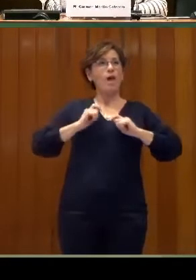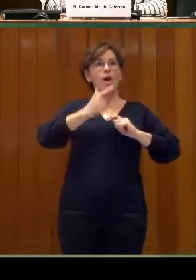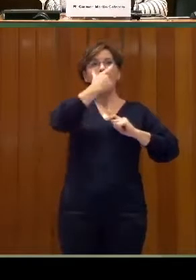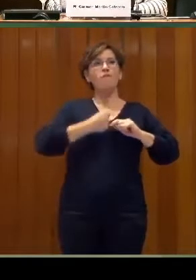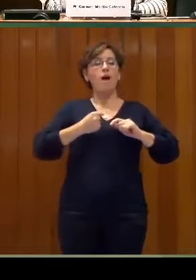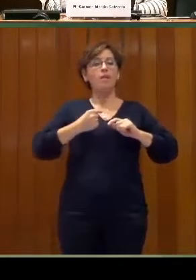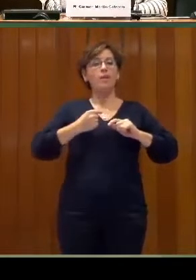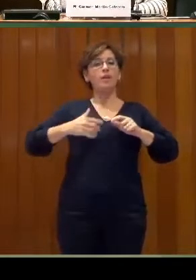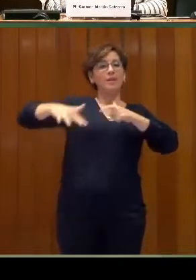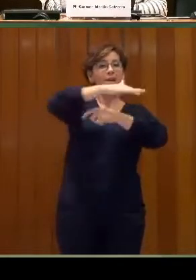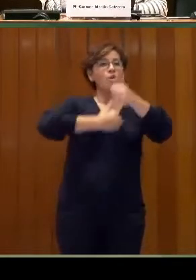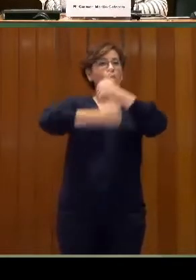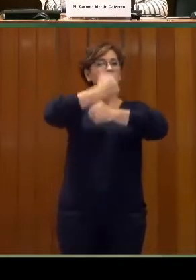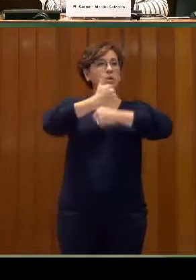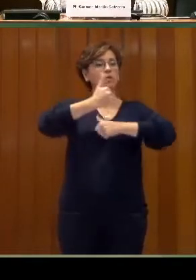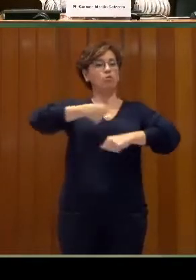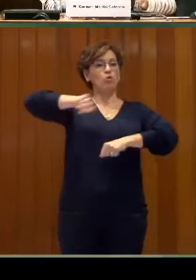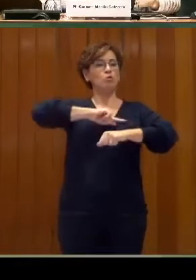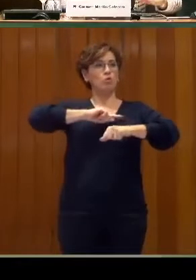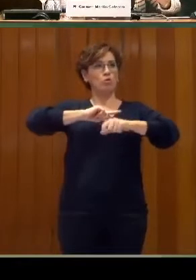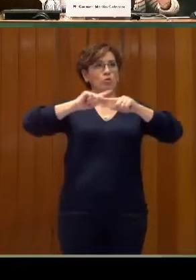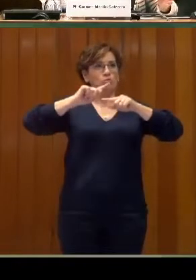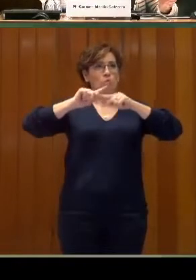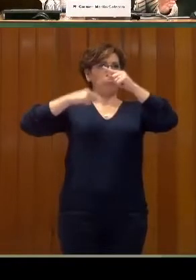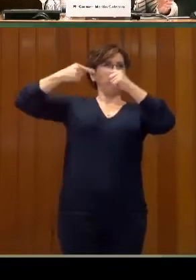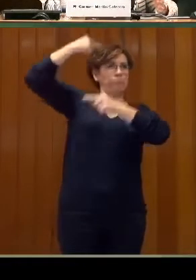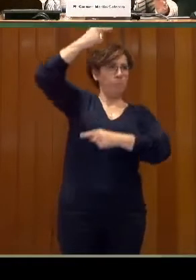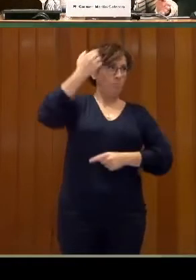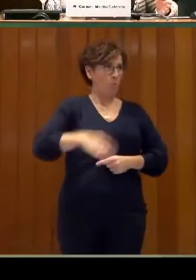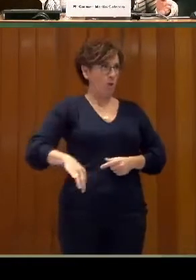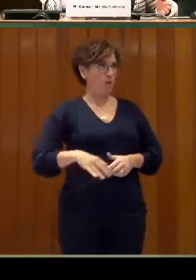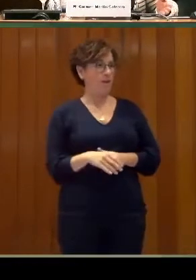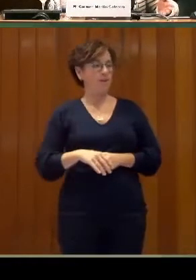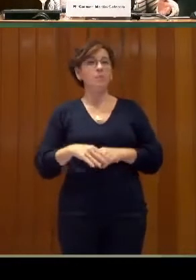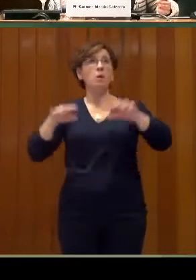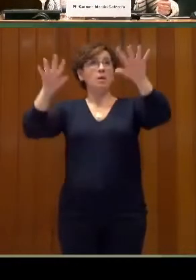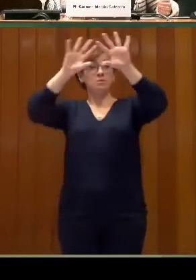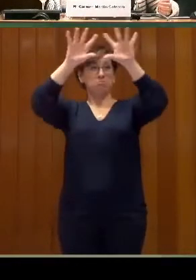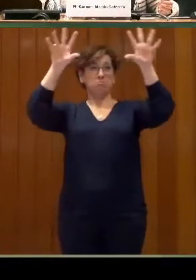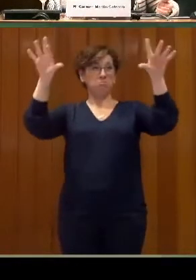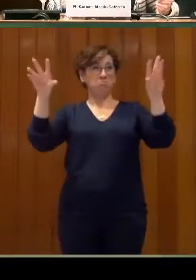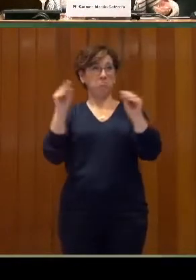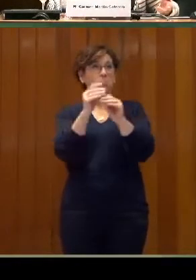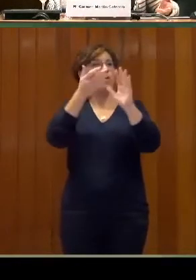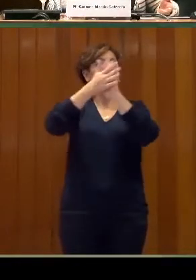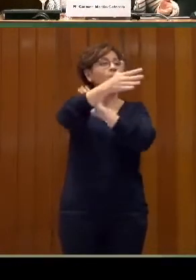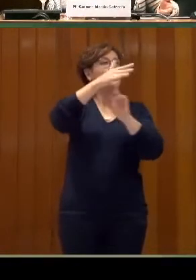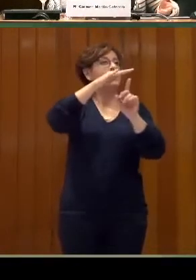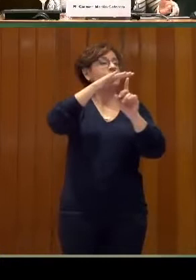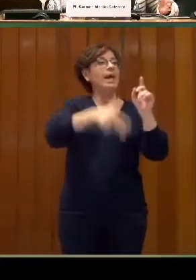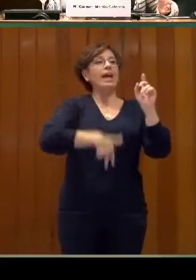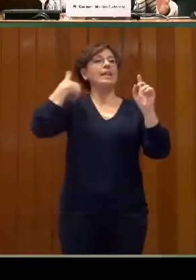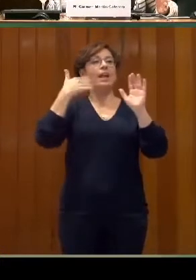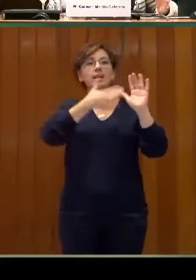más competitivo. Y, bueno, esto es un poco el marco general, como os decía, de los puntos